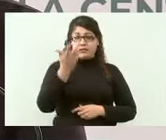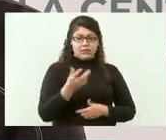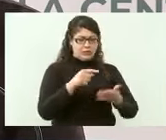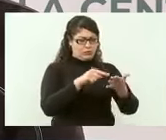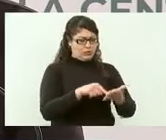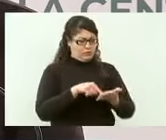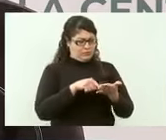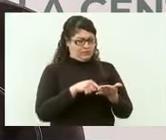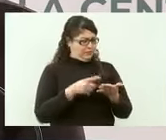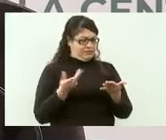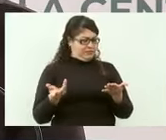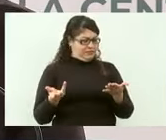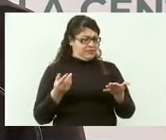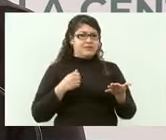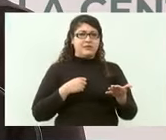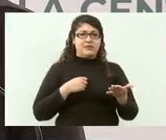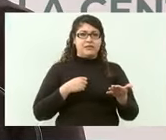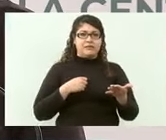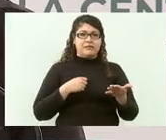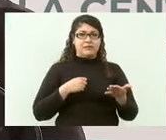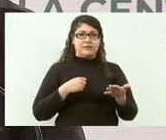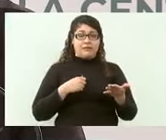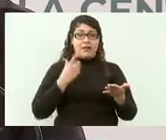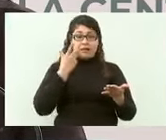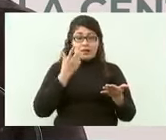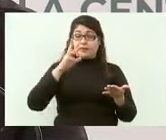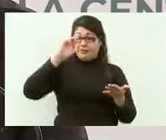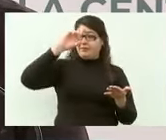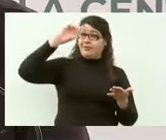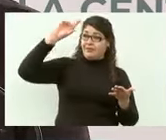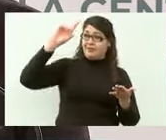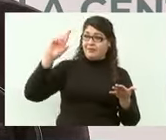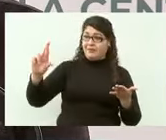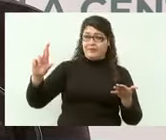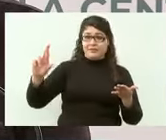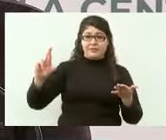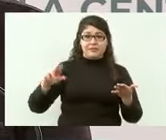con mucho respeto hacia ellos,